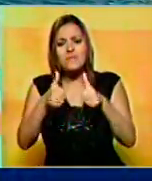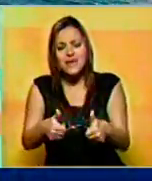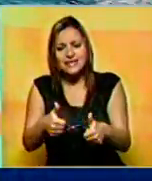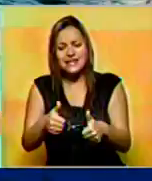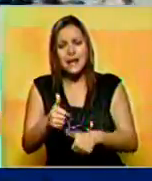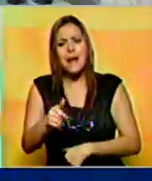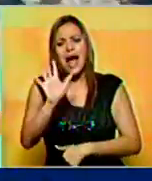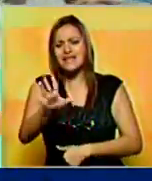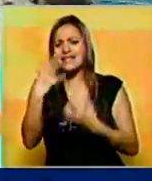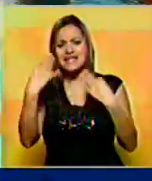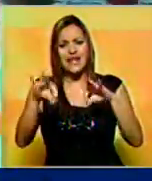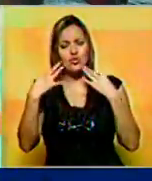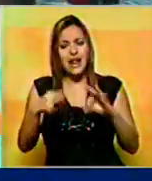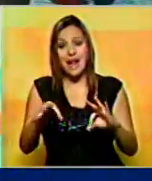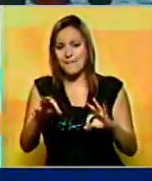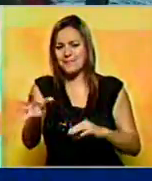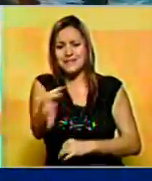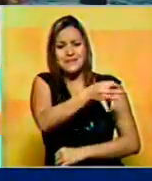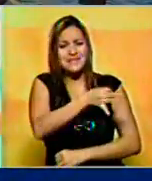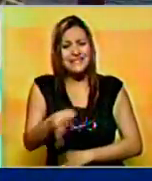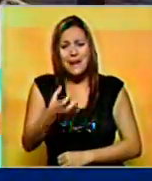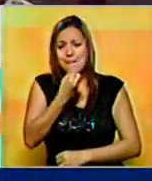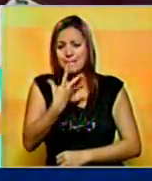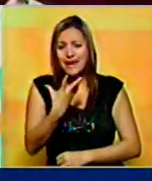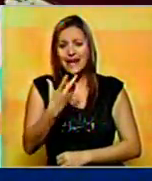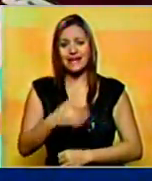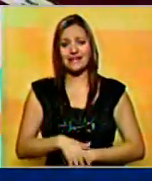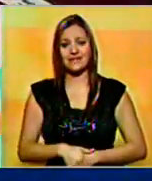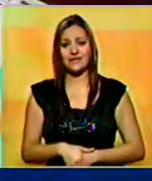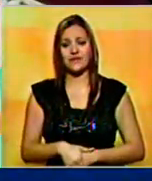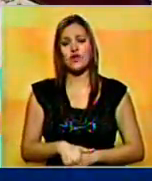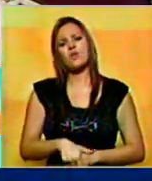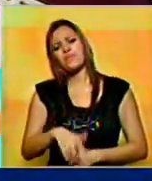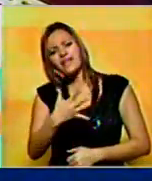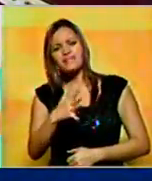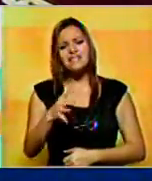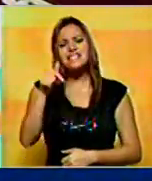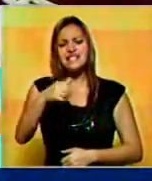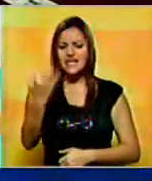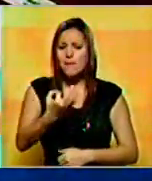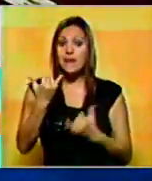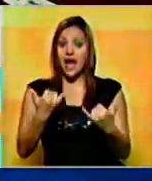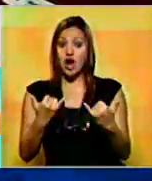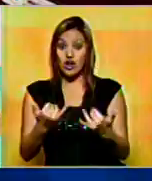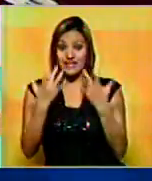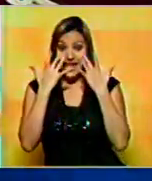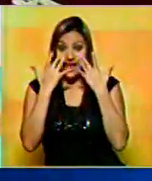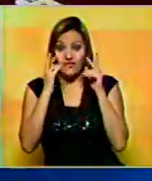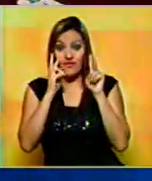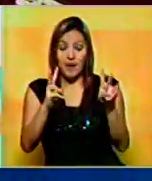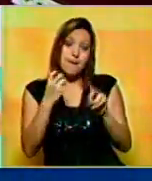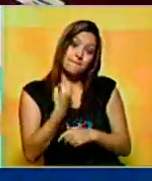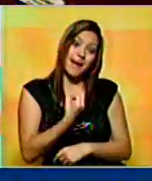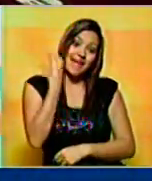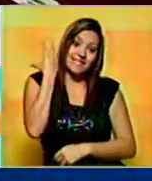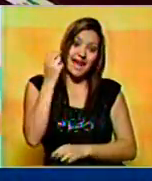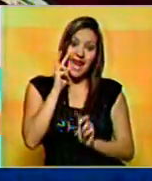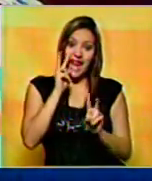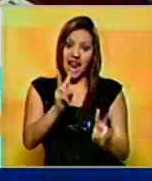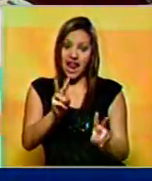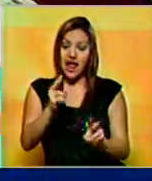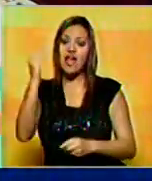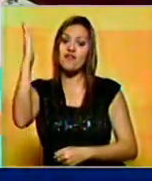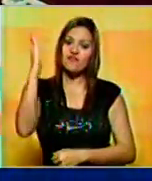fenómenos naturales más espectaculares. Normalmente durante esta temporada vemos a las ballenas grises que están